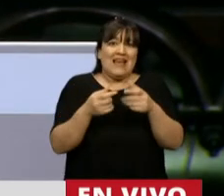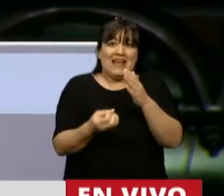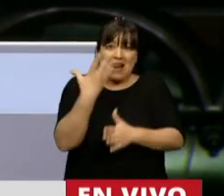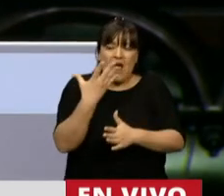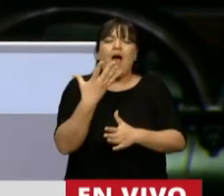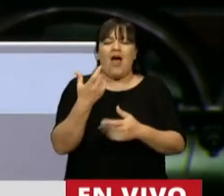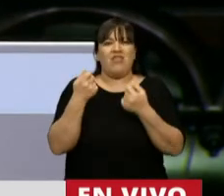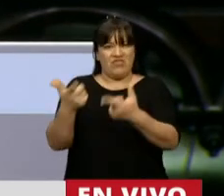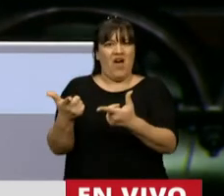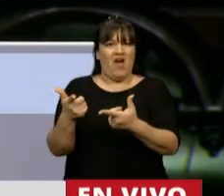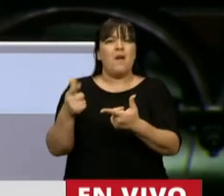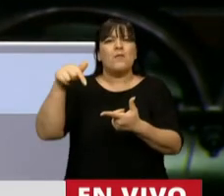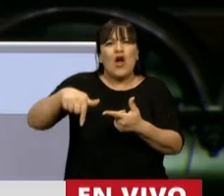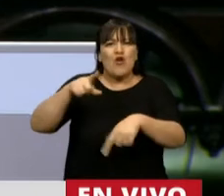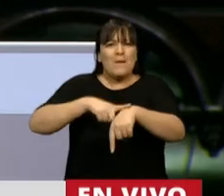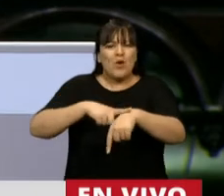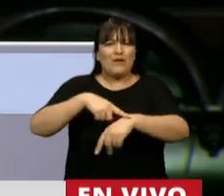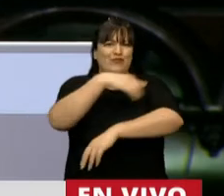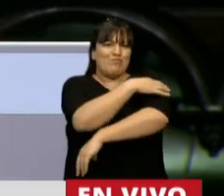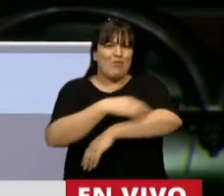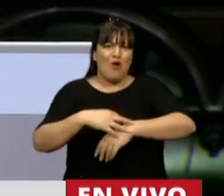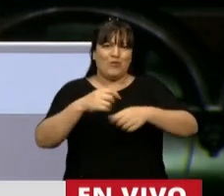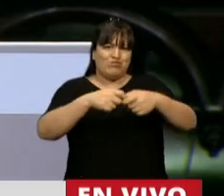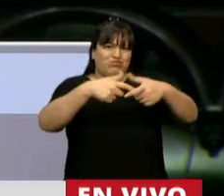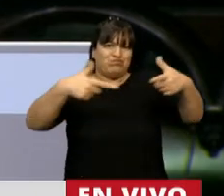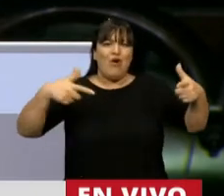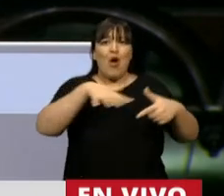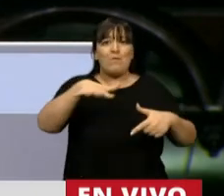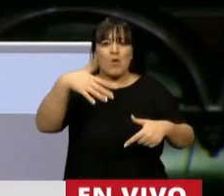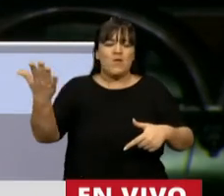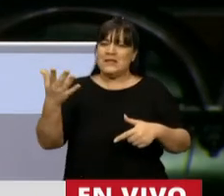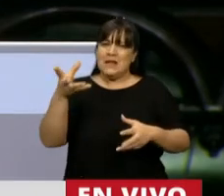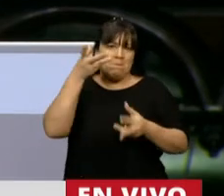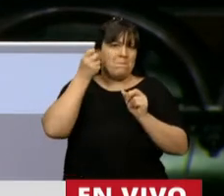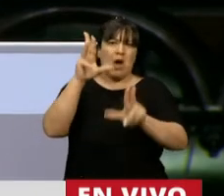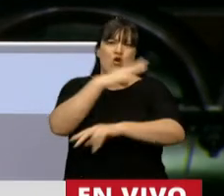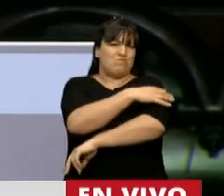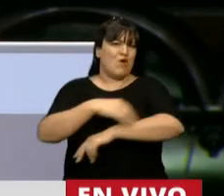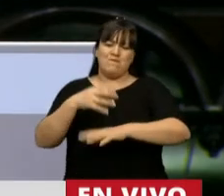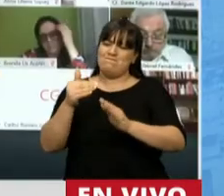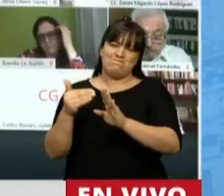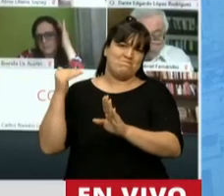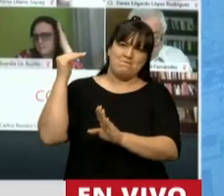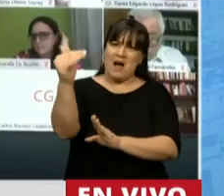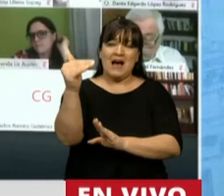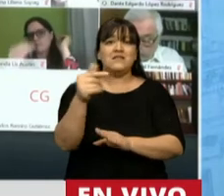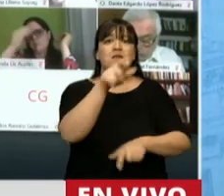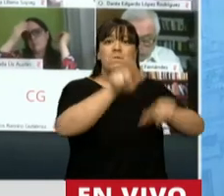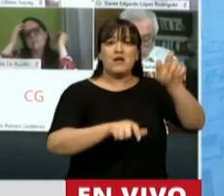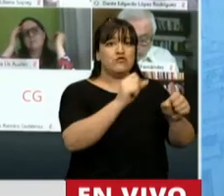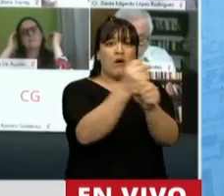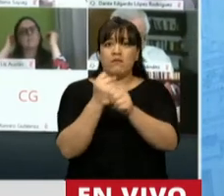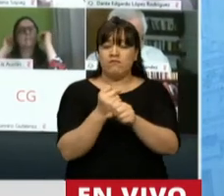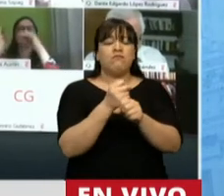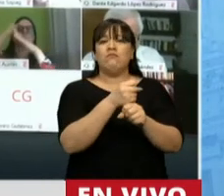sabemos que cuando la pobreza pega en nuestra provincia pega más, que cuando hay desocupación en